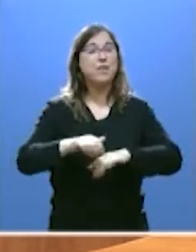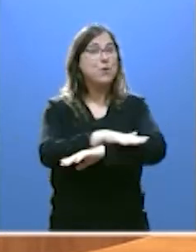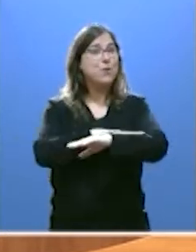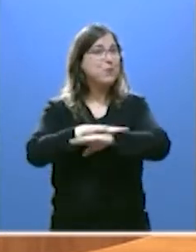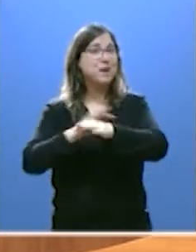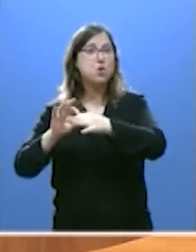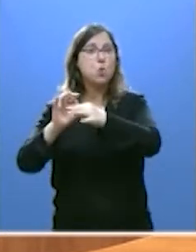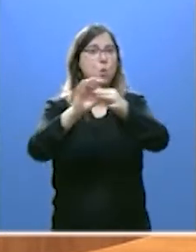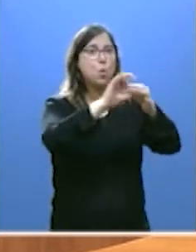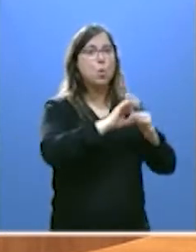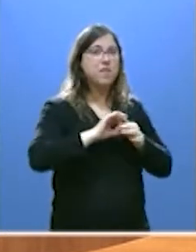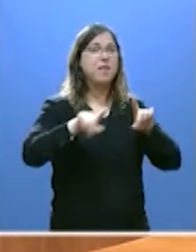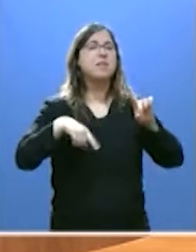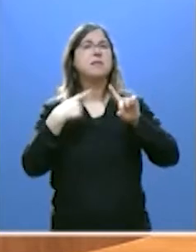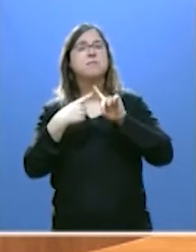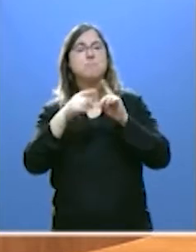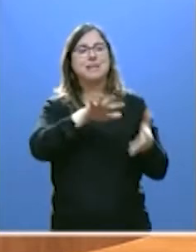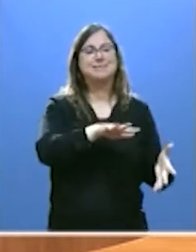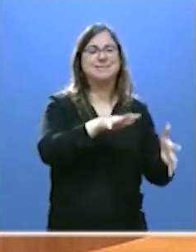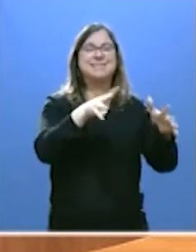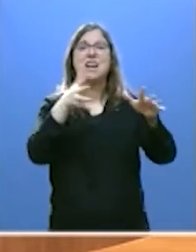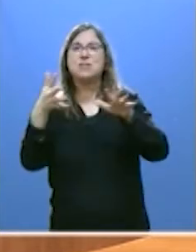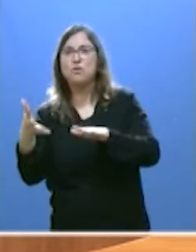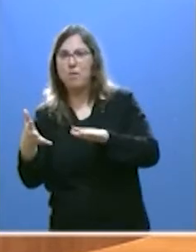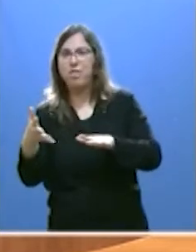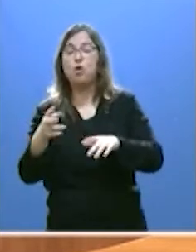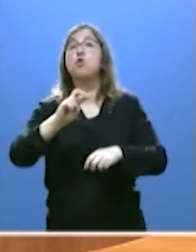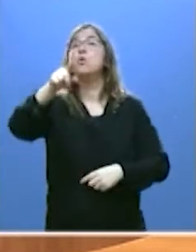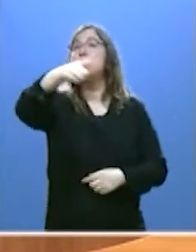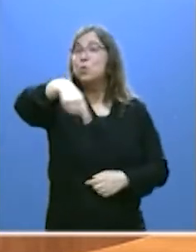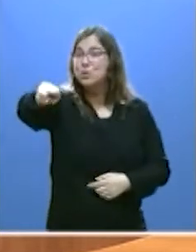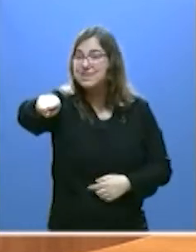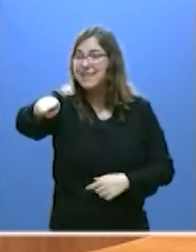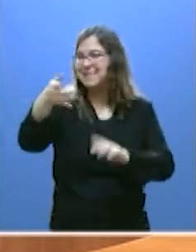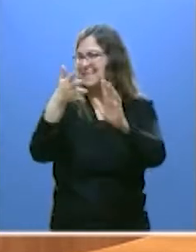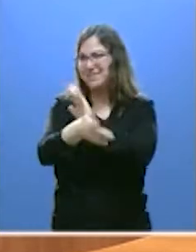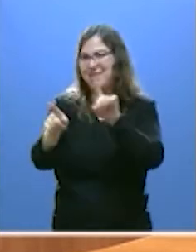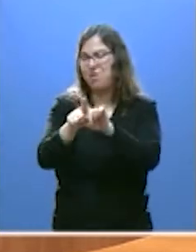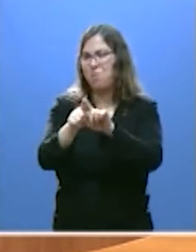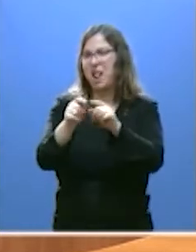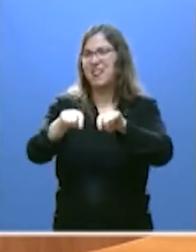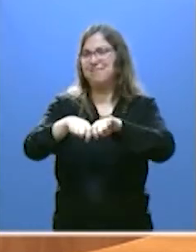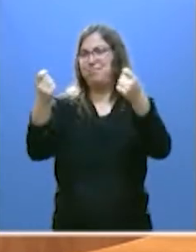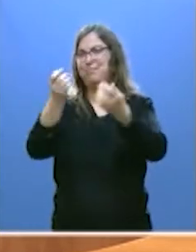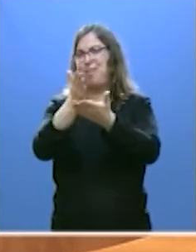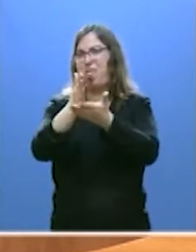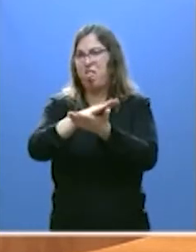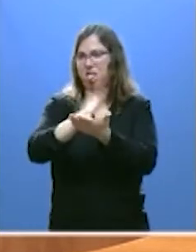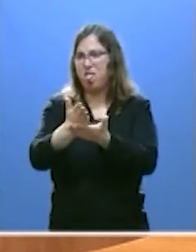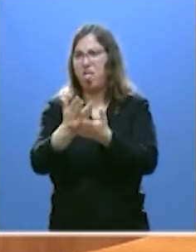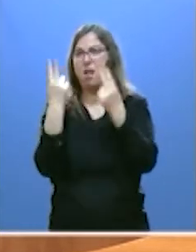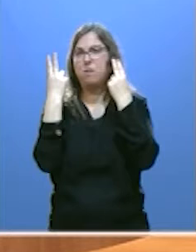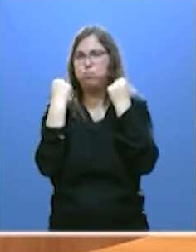unidad y de transformación y usted representa la división, la inestabilidad y la